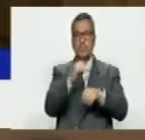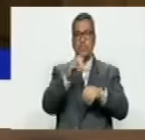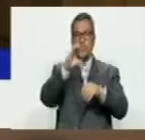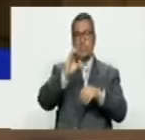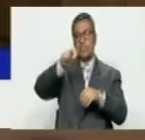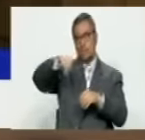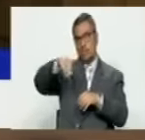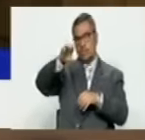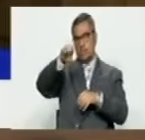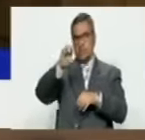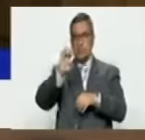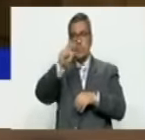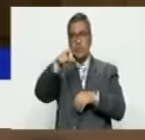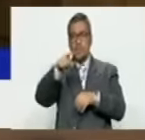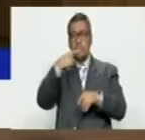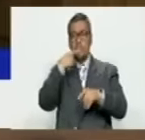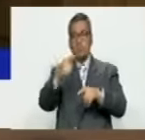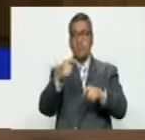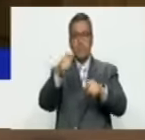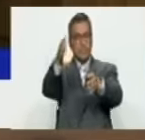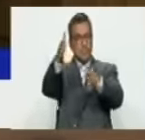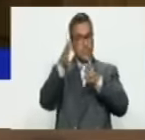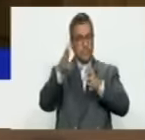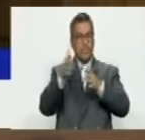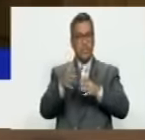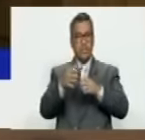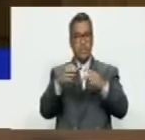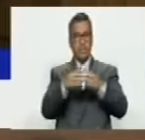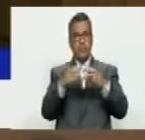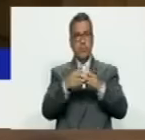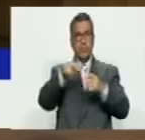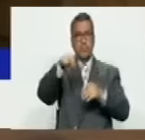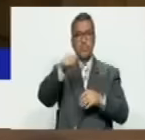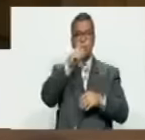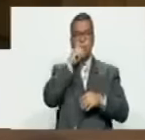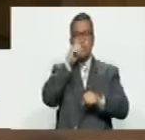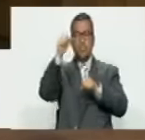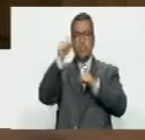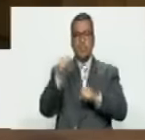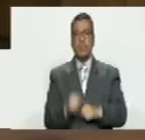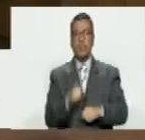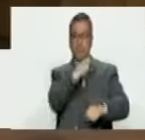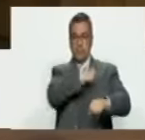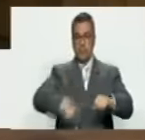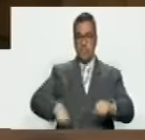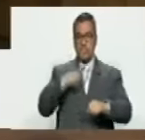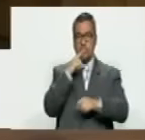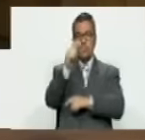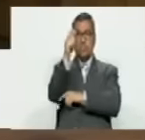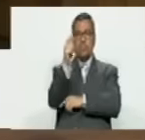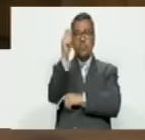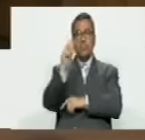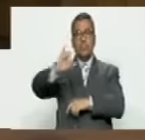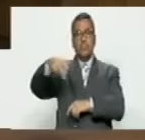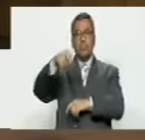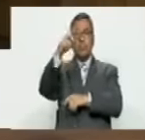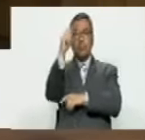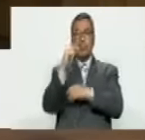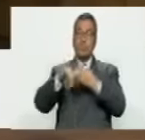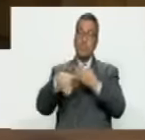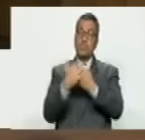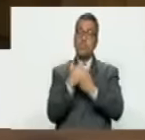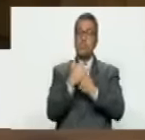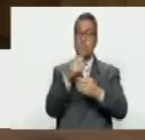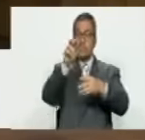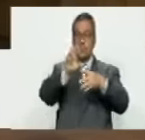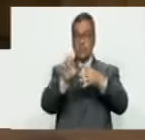Consejo Nacional Electoral, que proclamó como ganador al candidato Nicolás Maduro Moros. El presidente, diputado Jorge Rodríguez Gómez, destacó